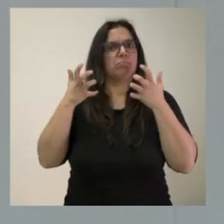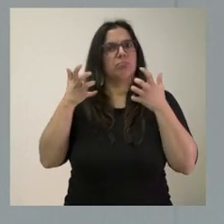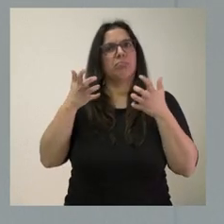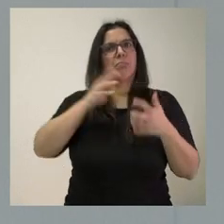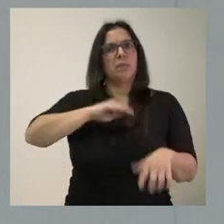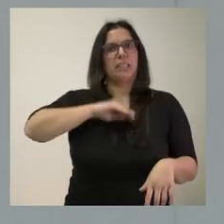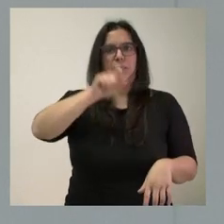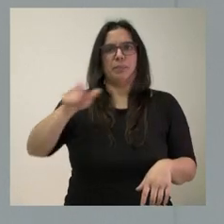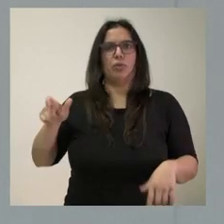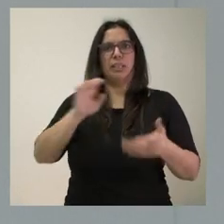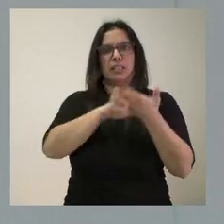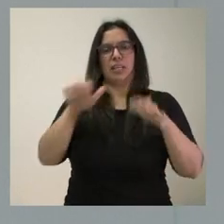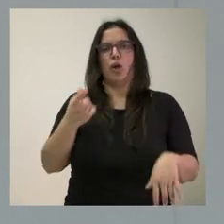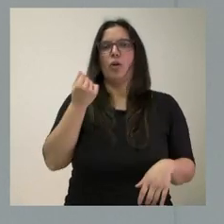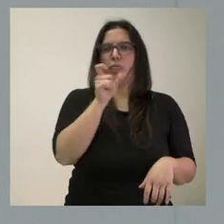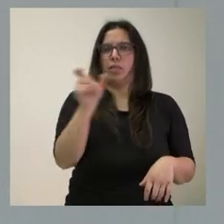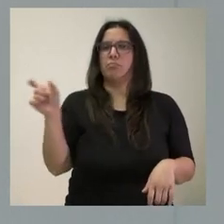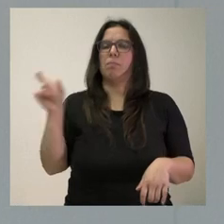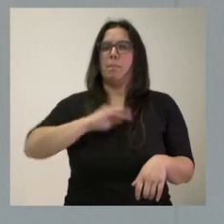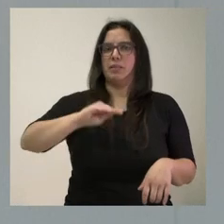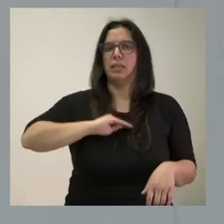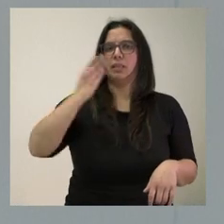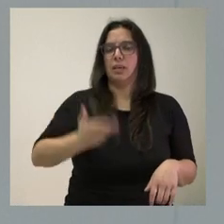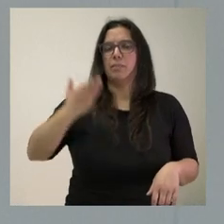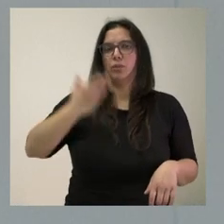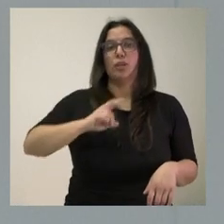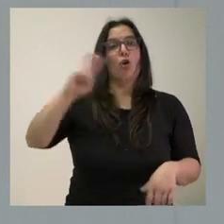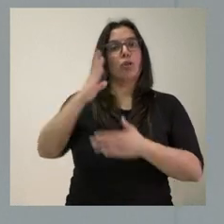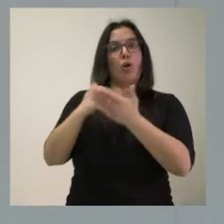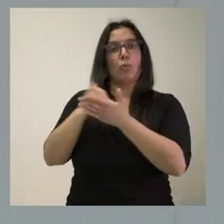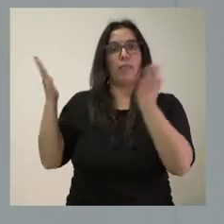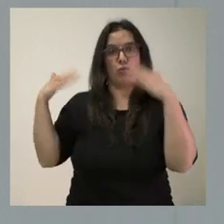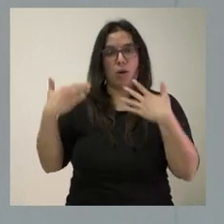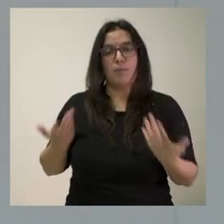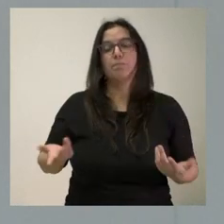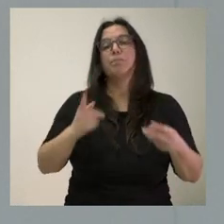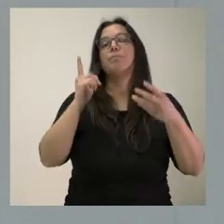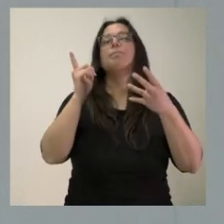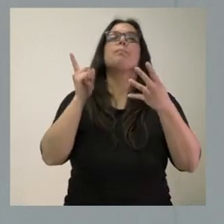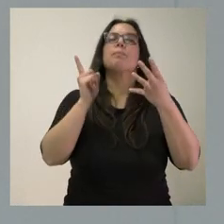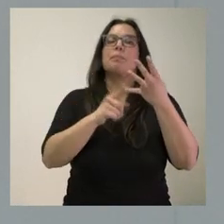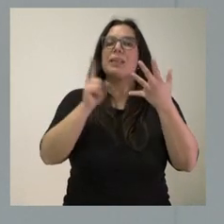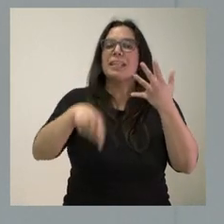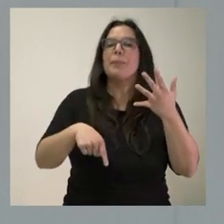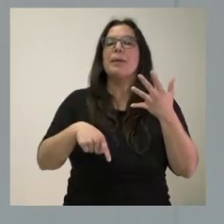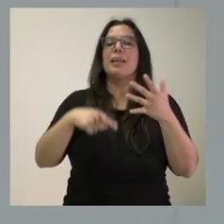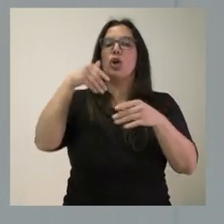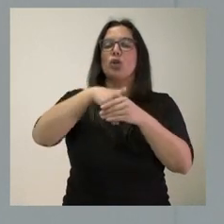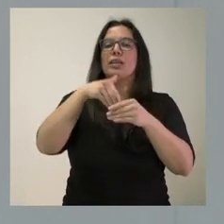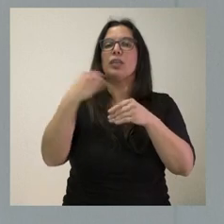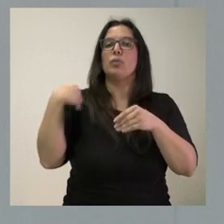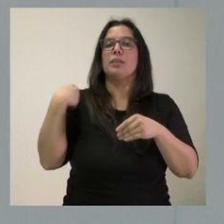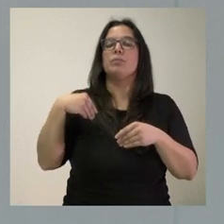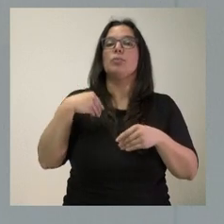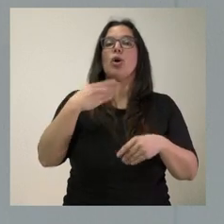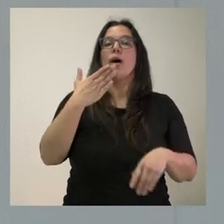la población de Castilla y León con cantidades muy importantes y que no tienen otras comunidades autónomas. Este contenido de la extensión de la educación de